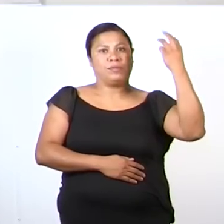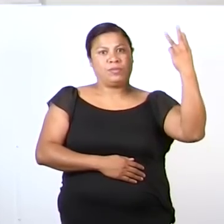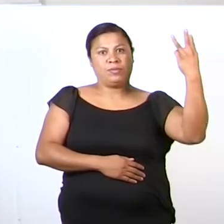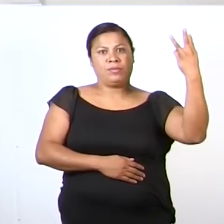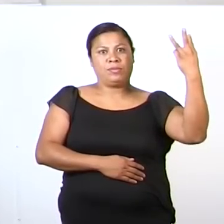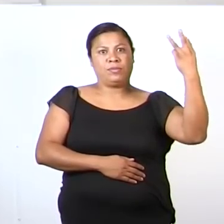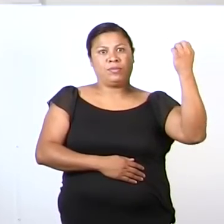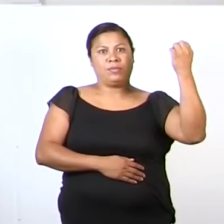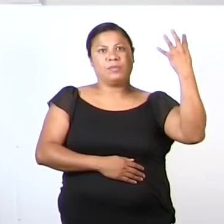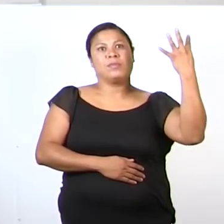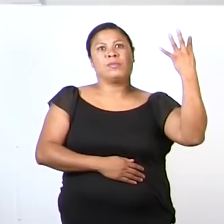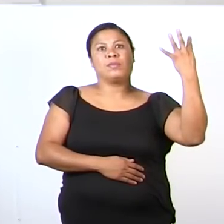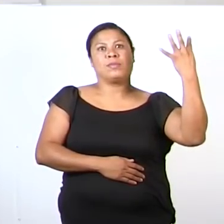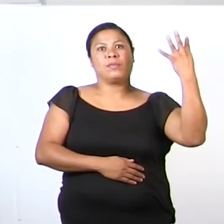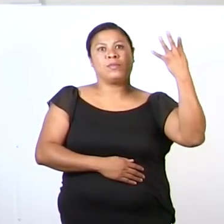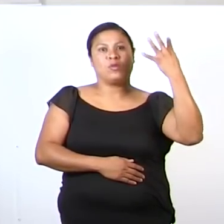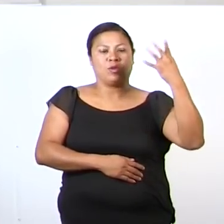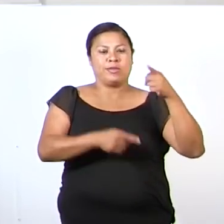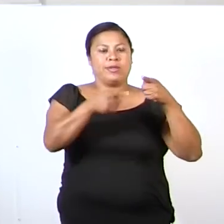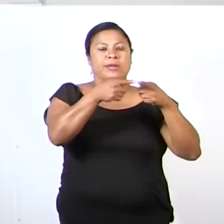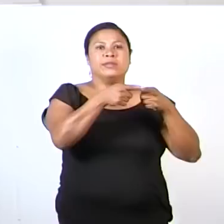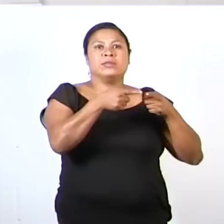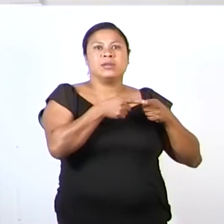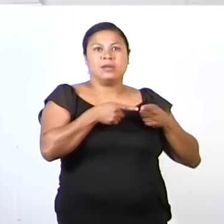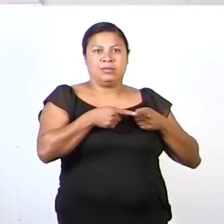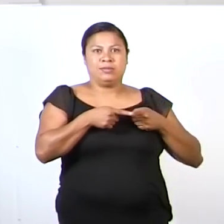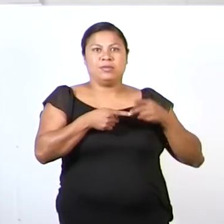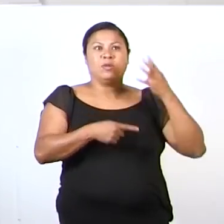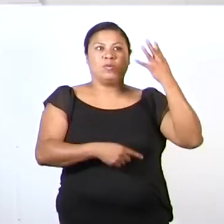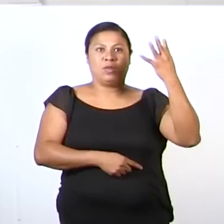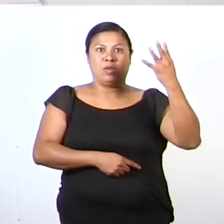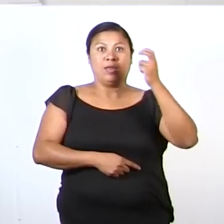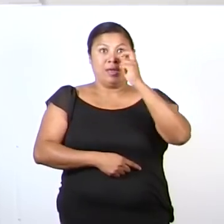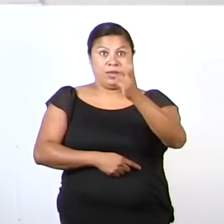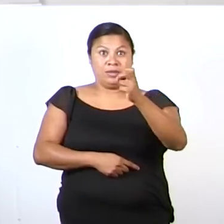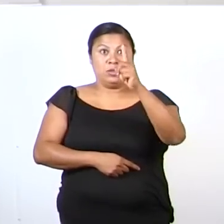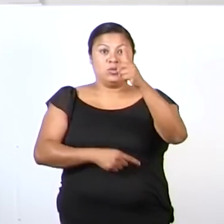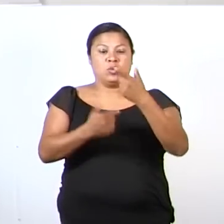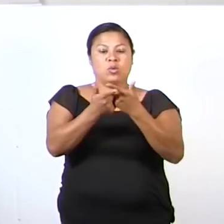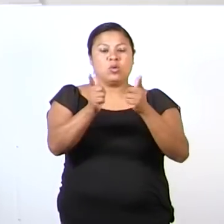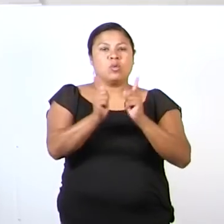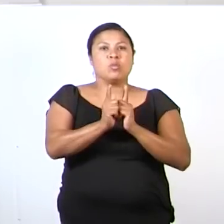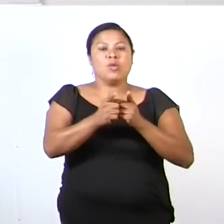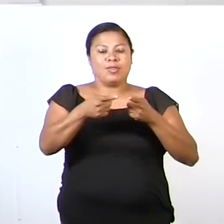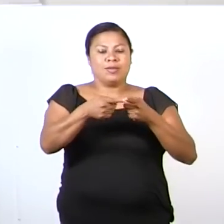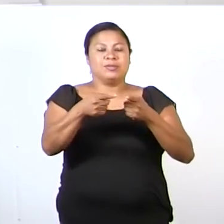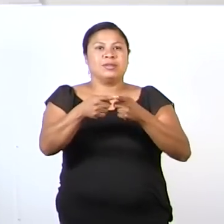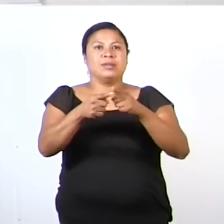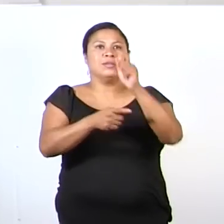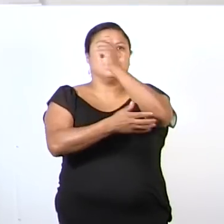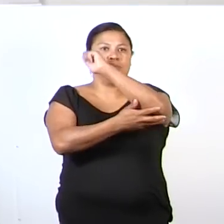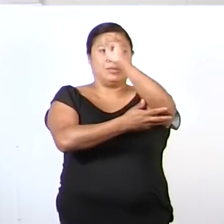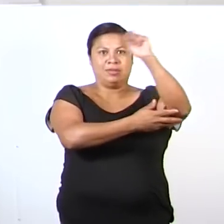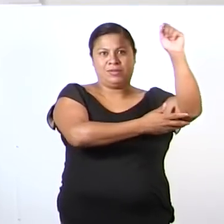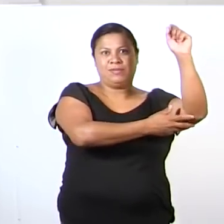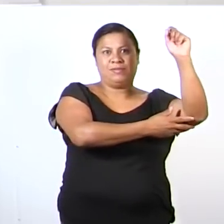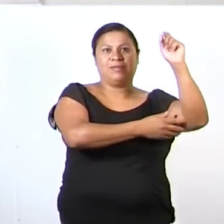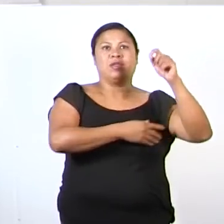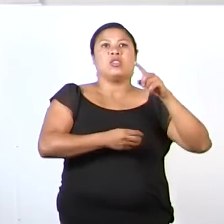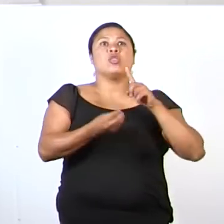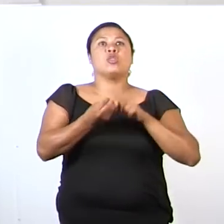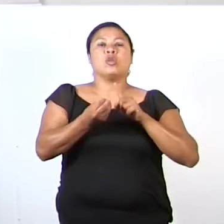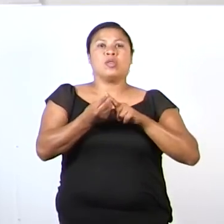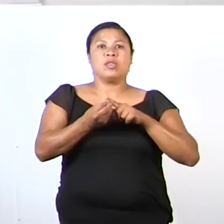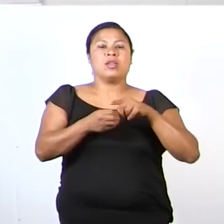tres, cuatro esquinas. Esa es una colección de esquinas de pizarrón y que forman el elemento